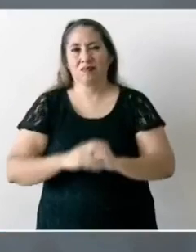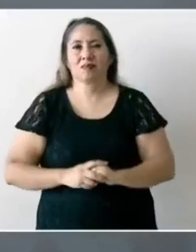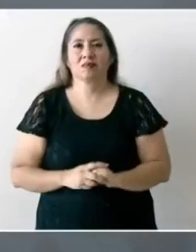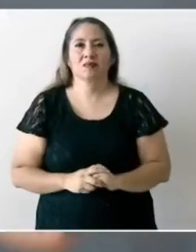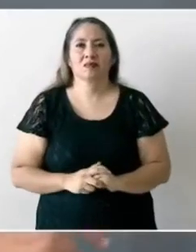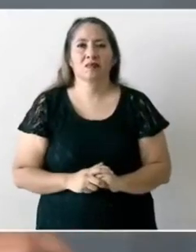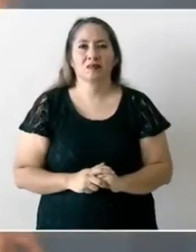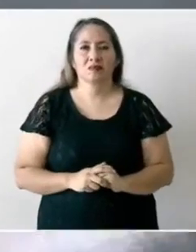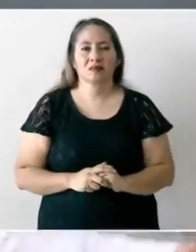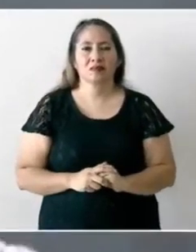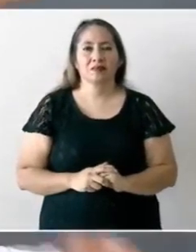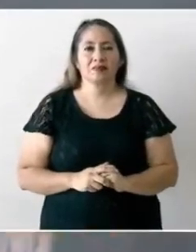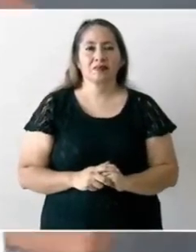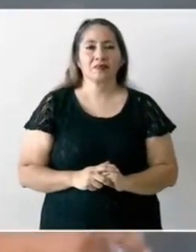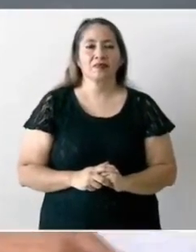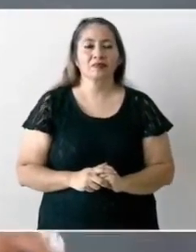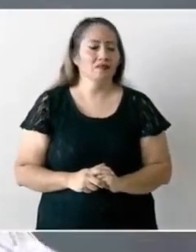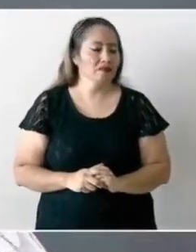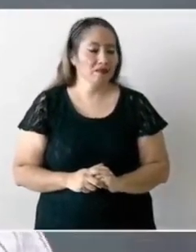nos presentan